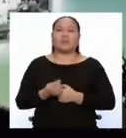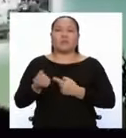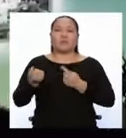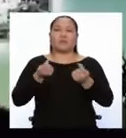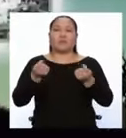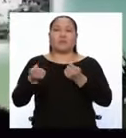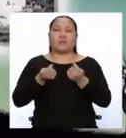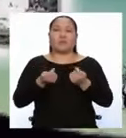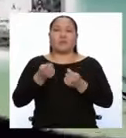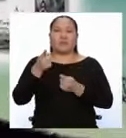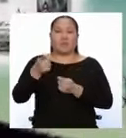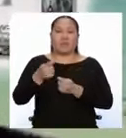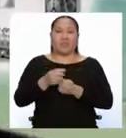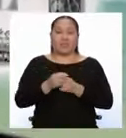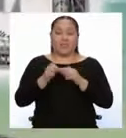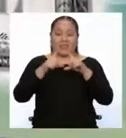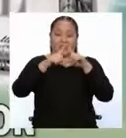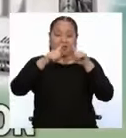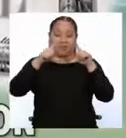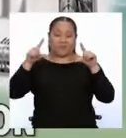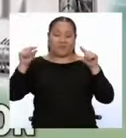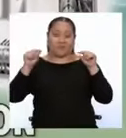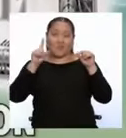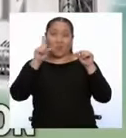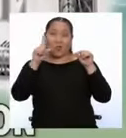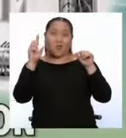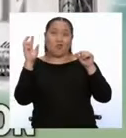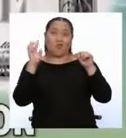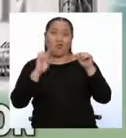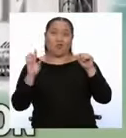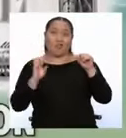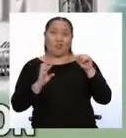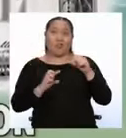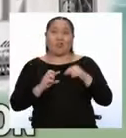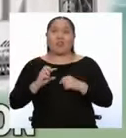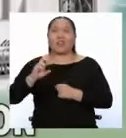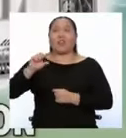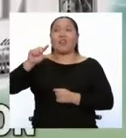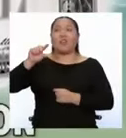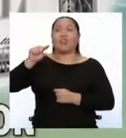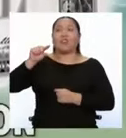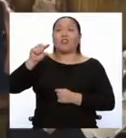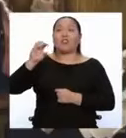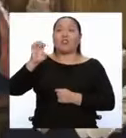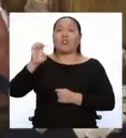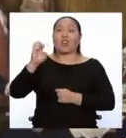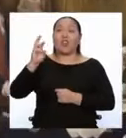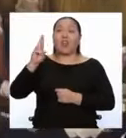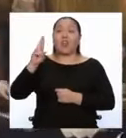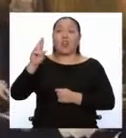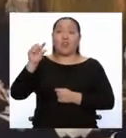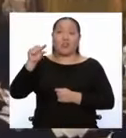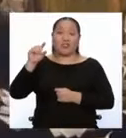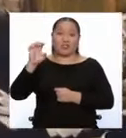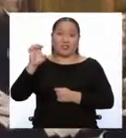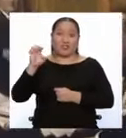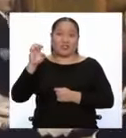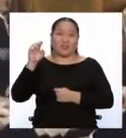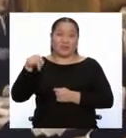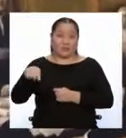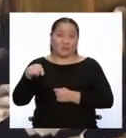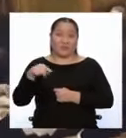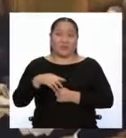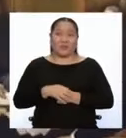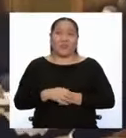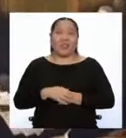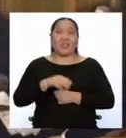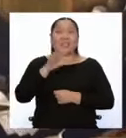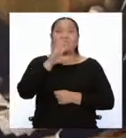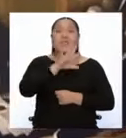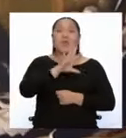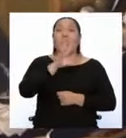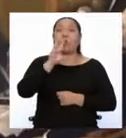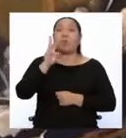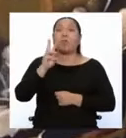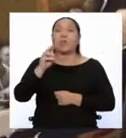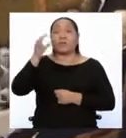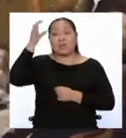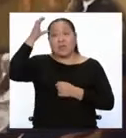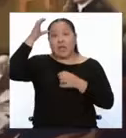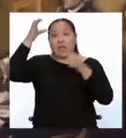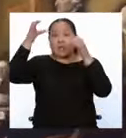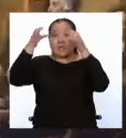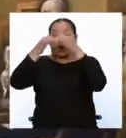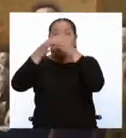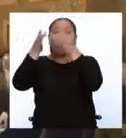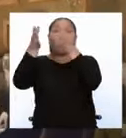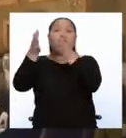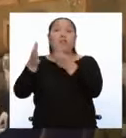señor que aparece en los billetes de un dólar, George Washington. Entre los 56 congresistas presentes en